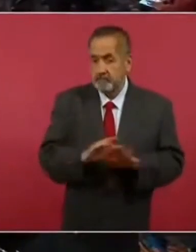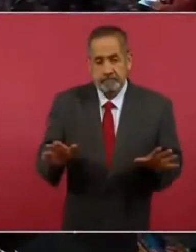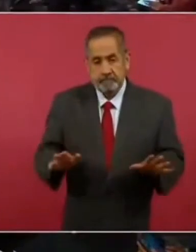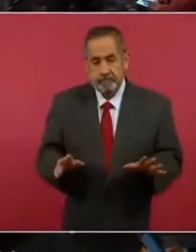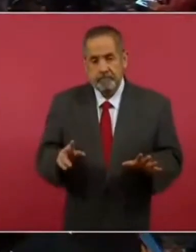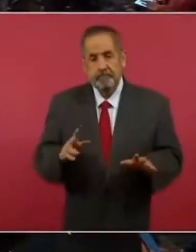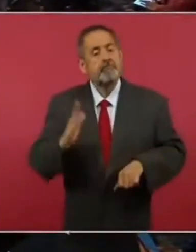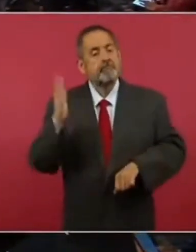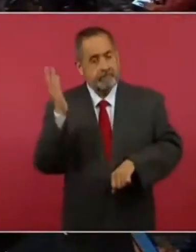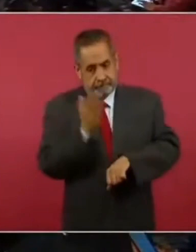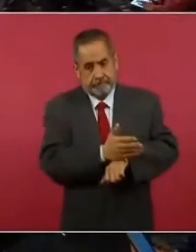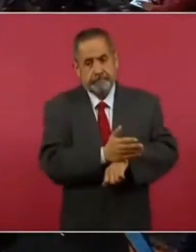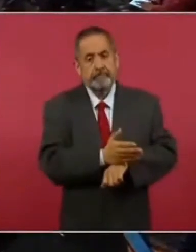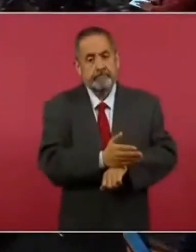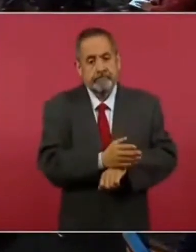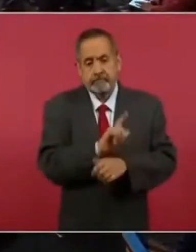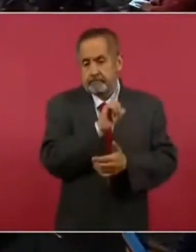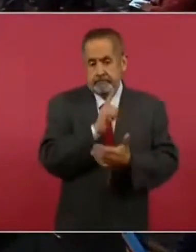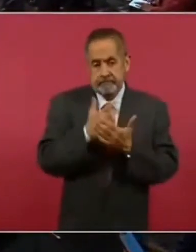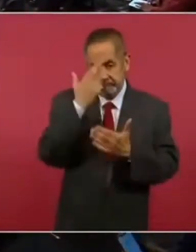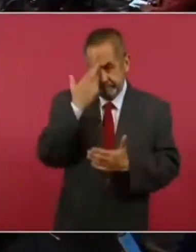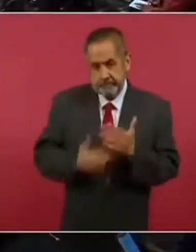sancionado, es un delito.